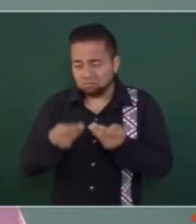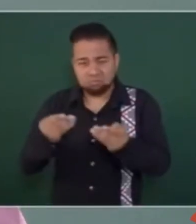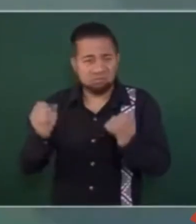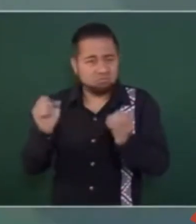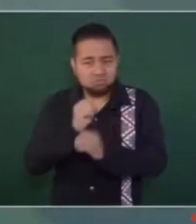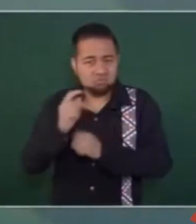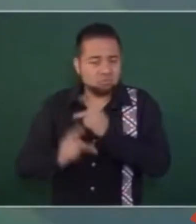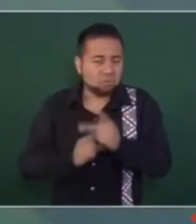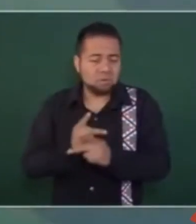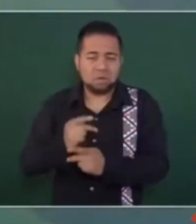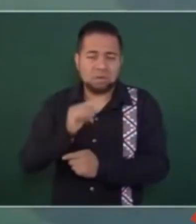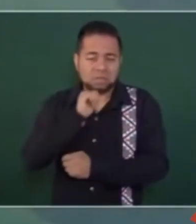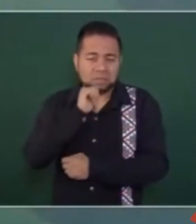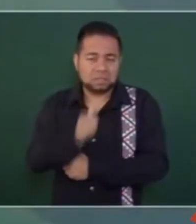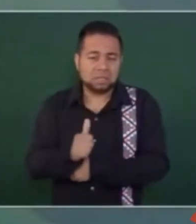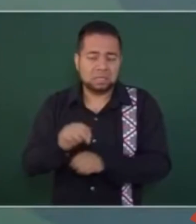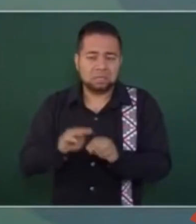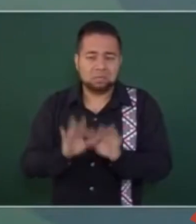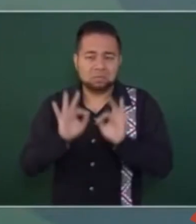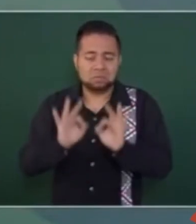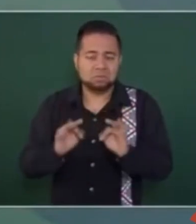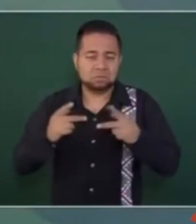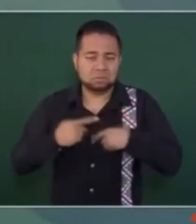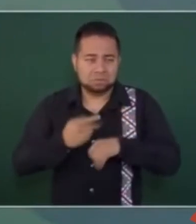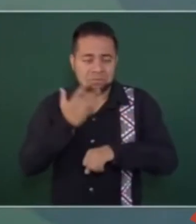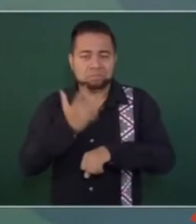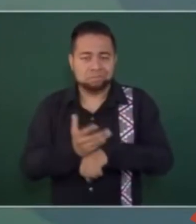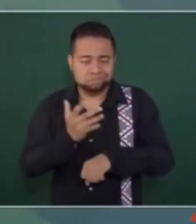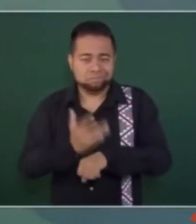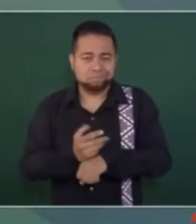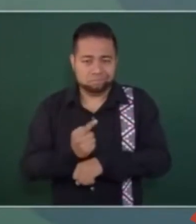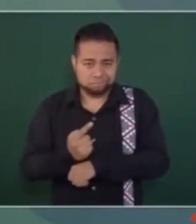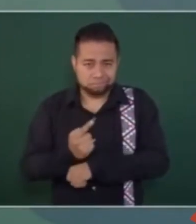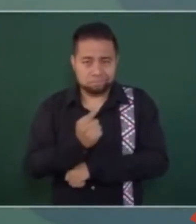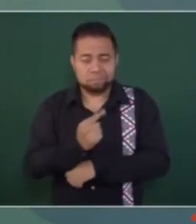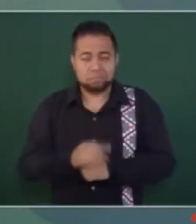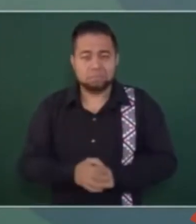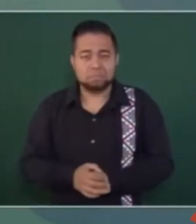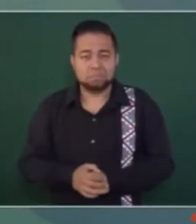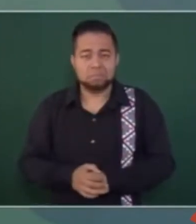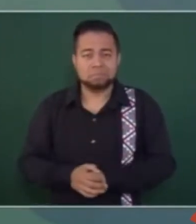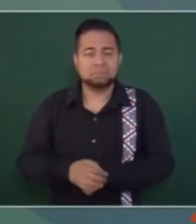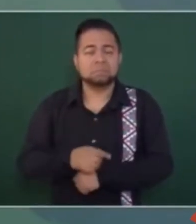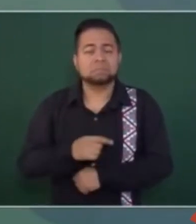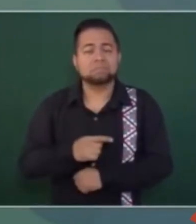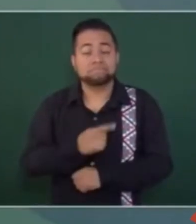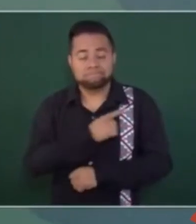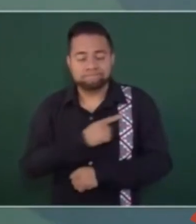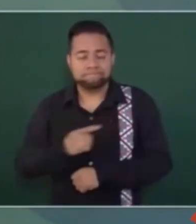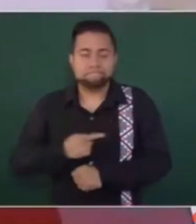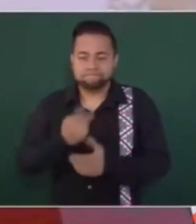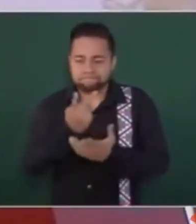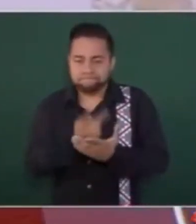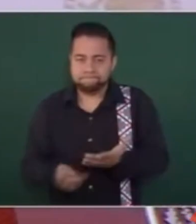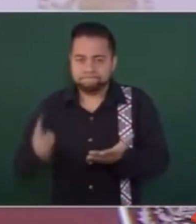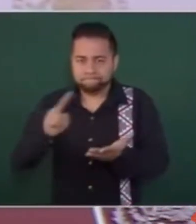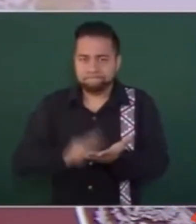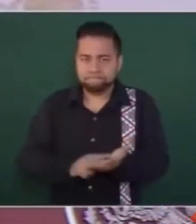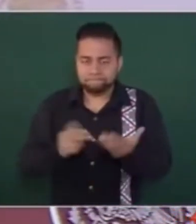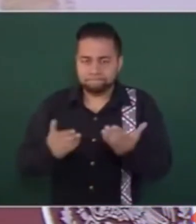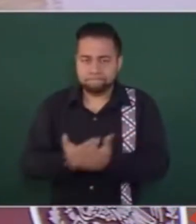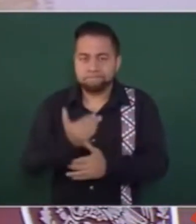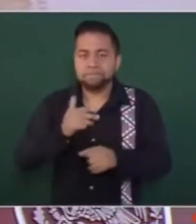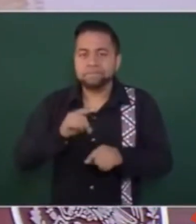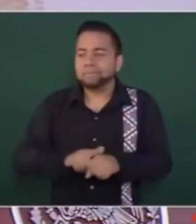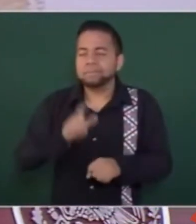como estadounidenses y que deben de tener la doble nacionalidad, mexicanos